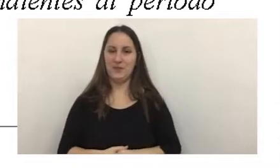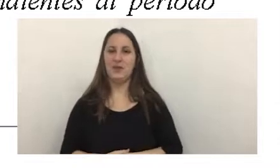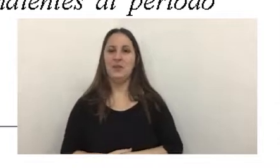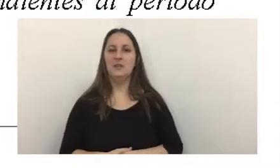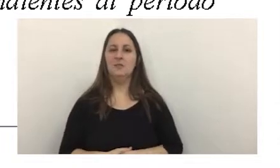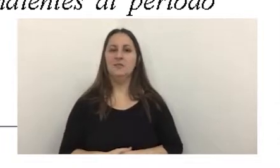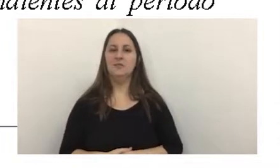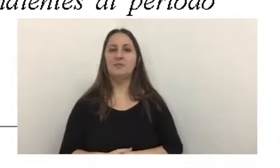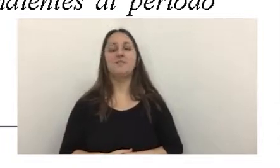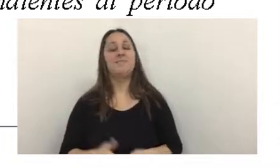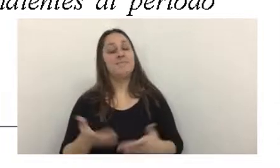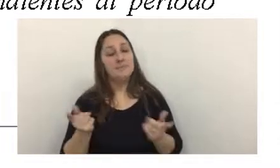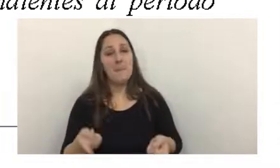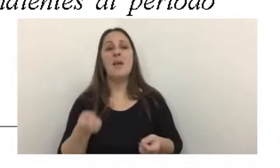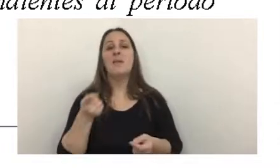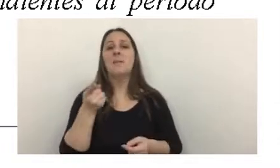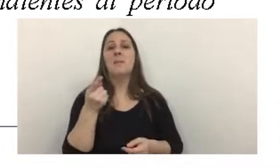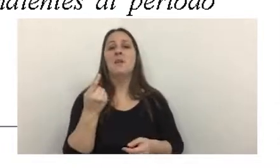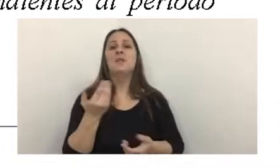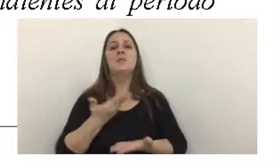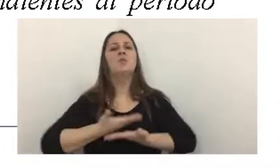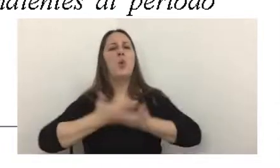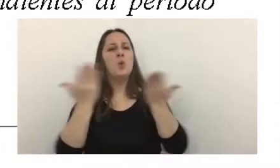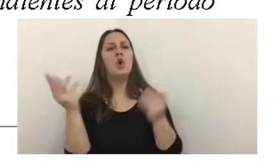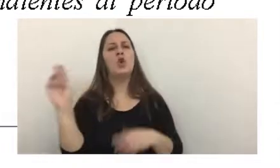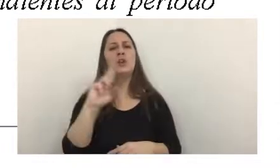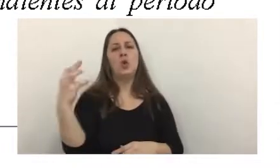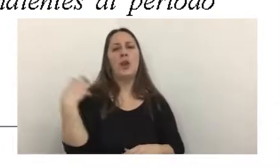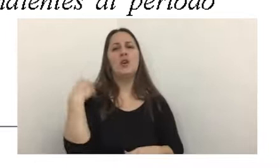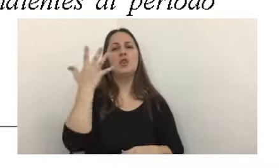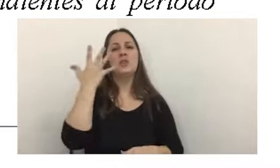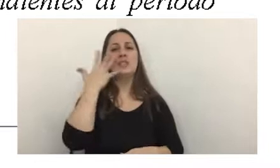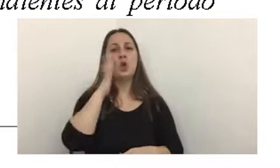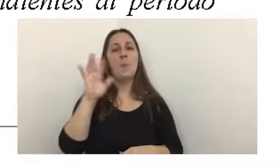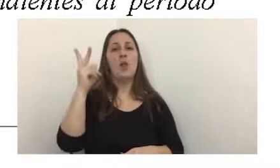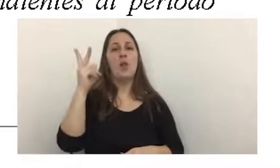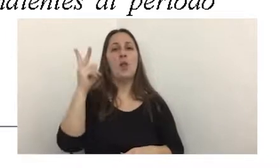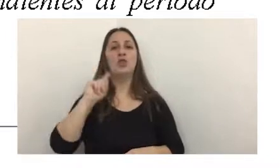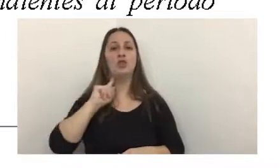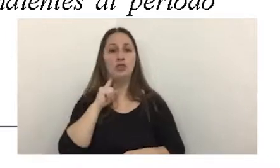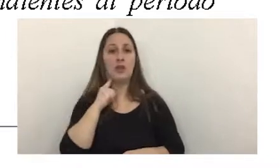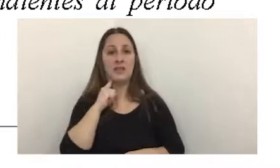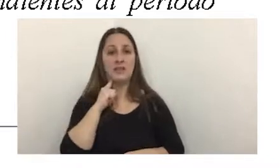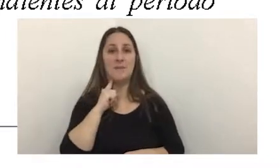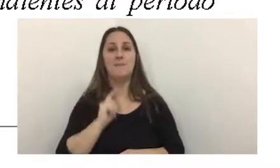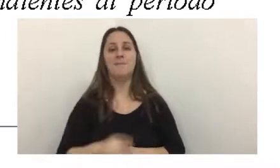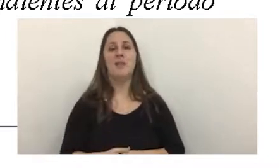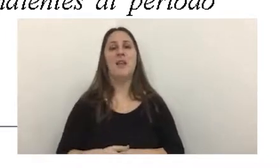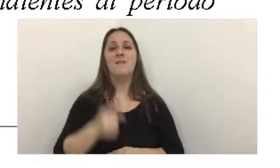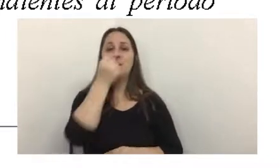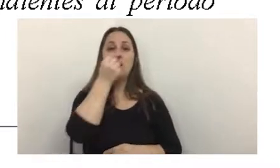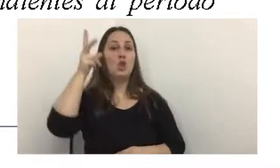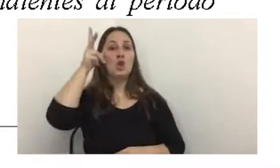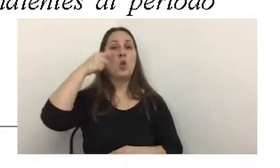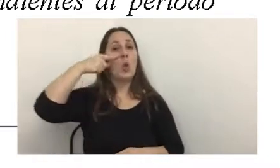podía ser distinto, también se publicó la resolución general 5213, también del 28